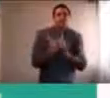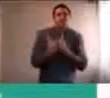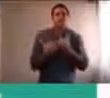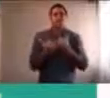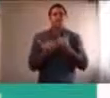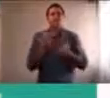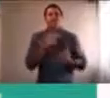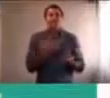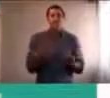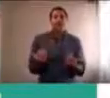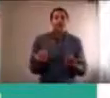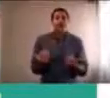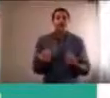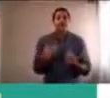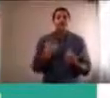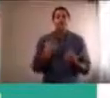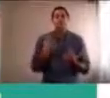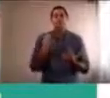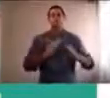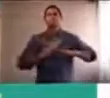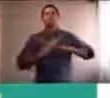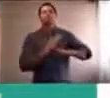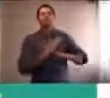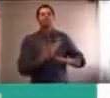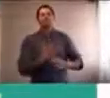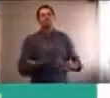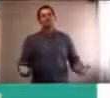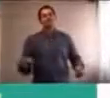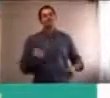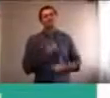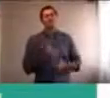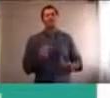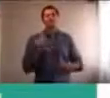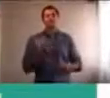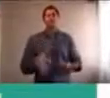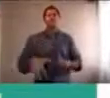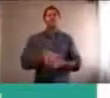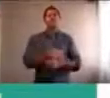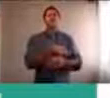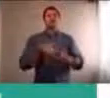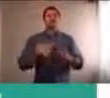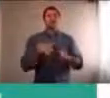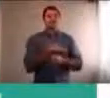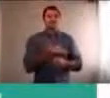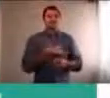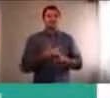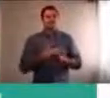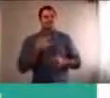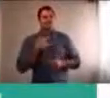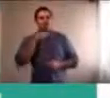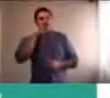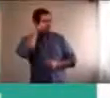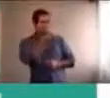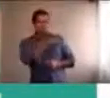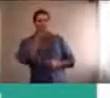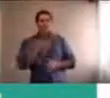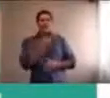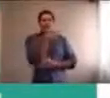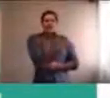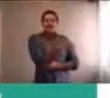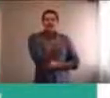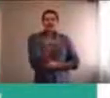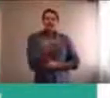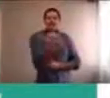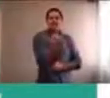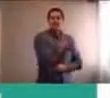es importante, también, contextualizar, lo que está, cada uno, como individuo, aislado, transitando, porque las, las